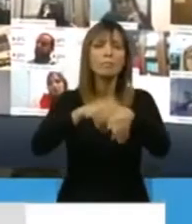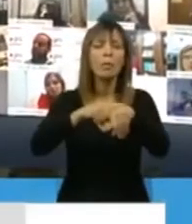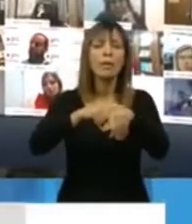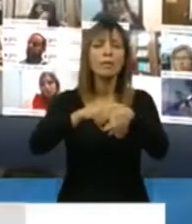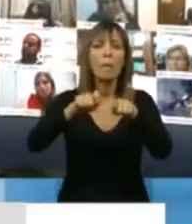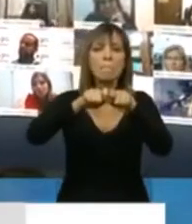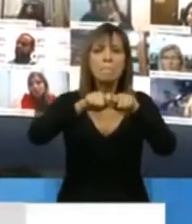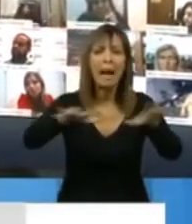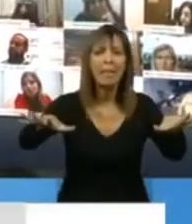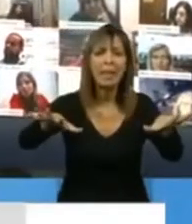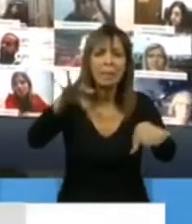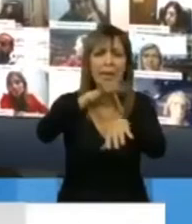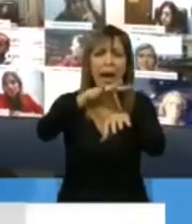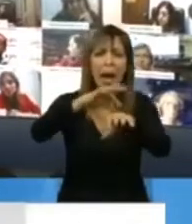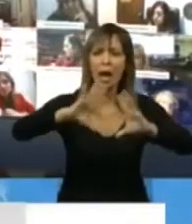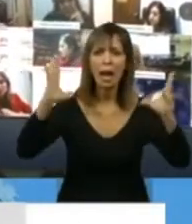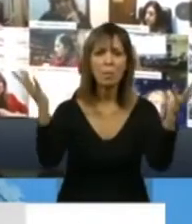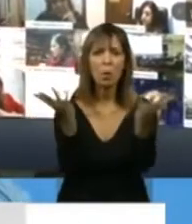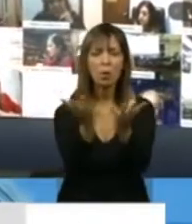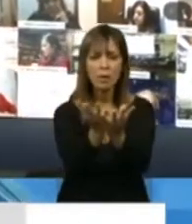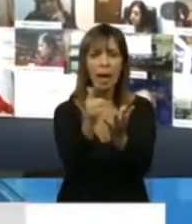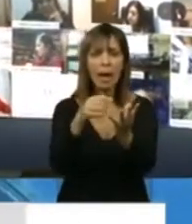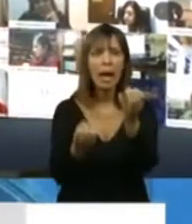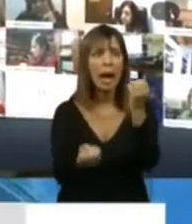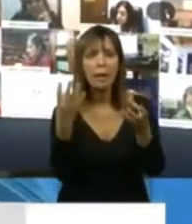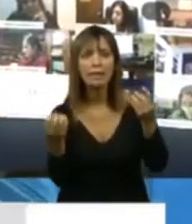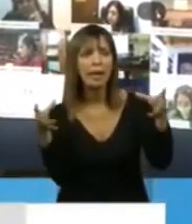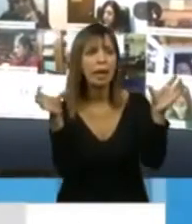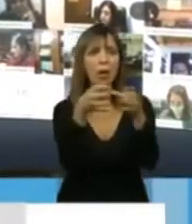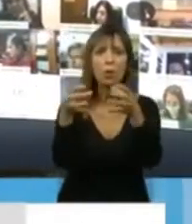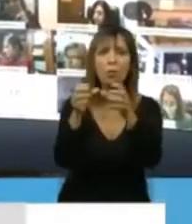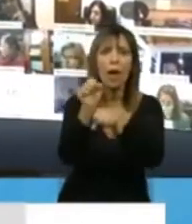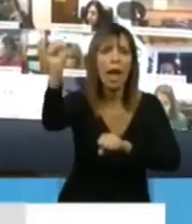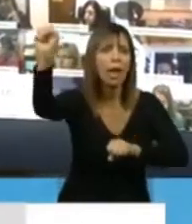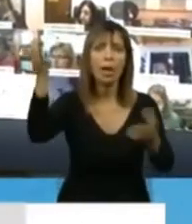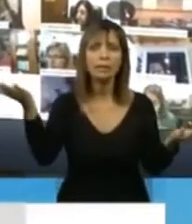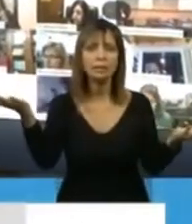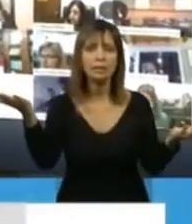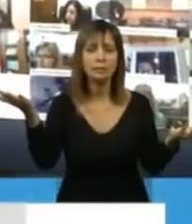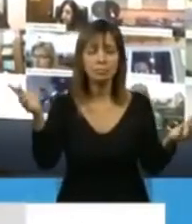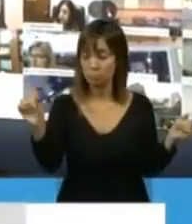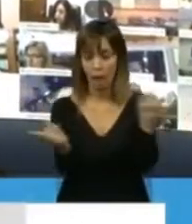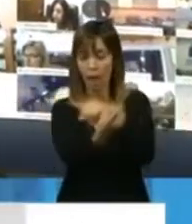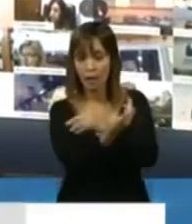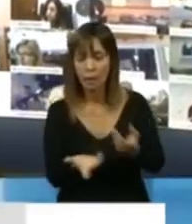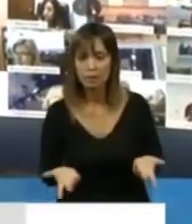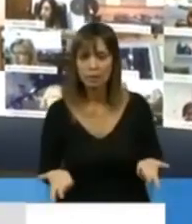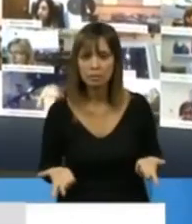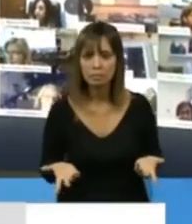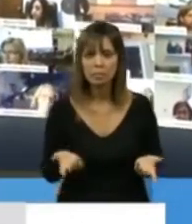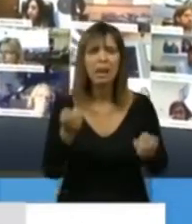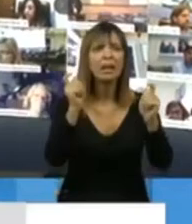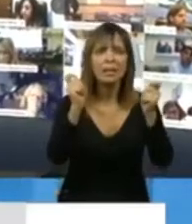aparecer los superejércitos o los superhéroes, todo lo contrario, son los trabajadores